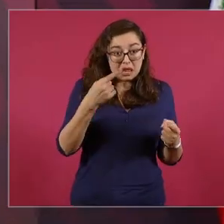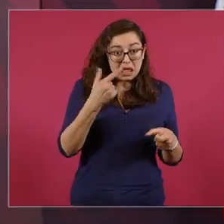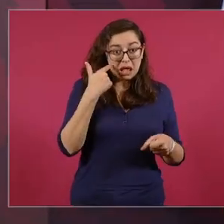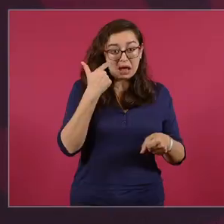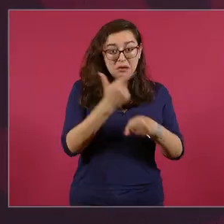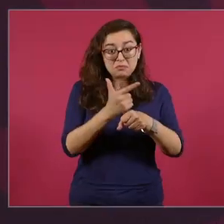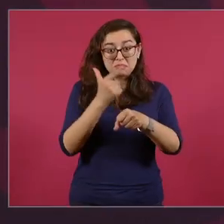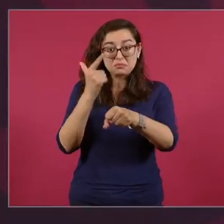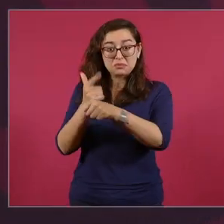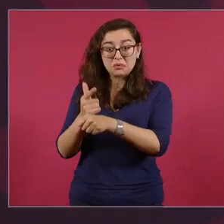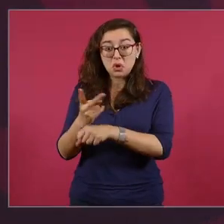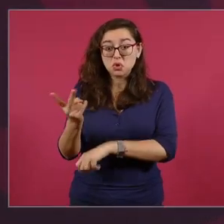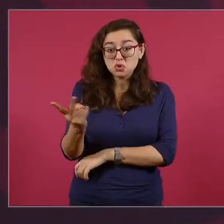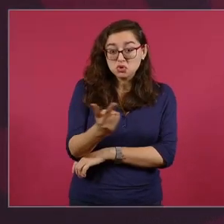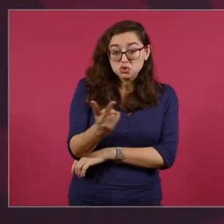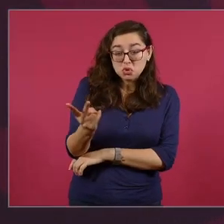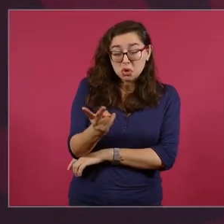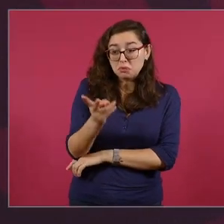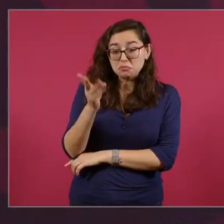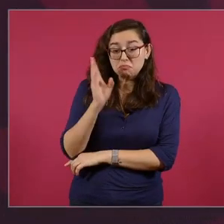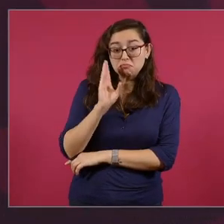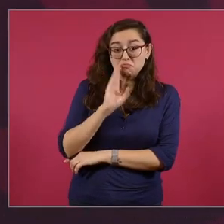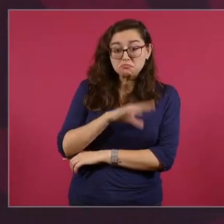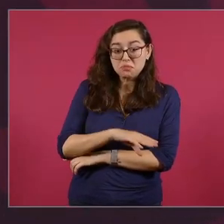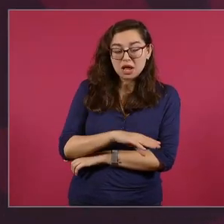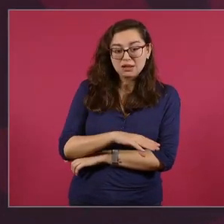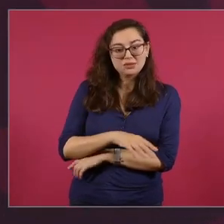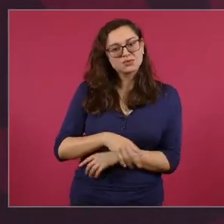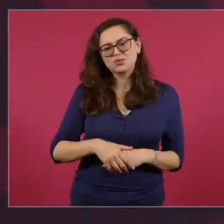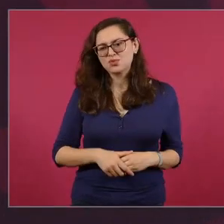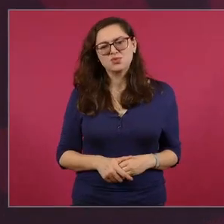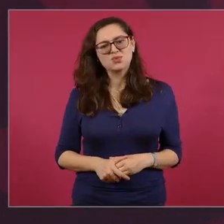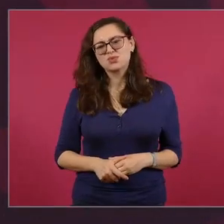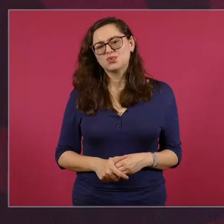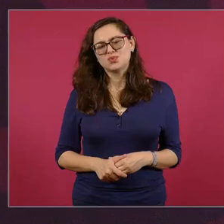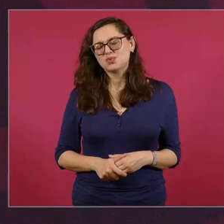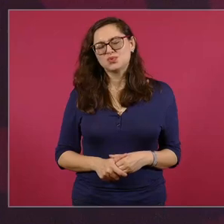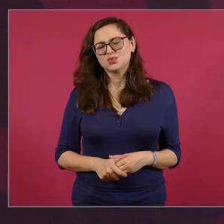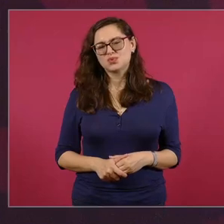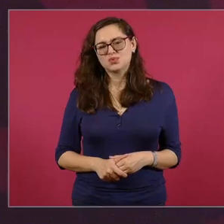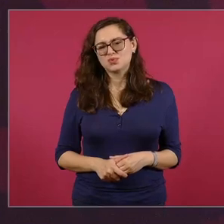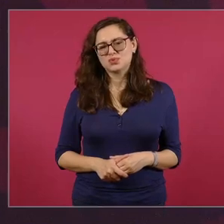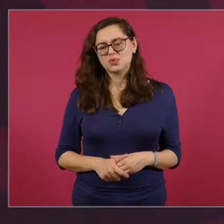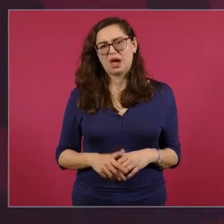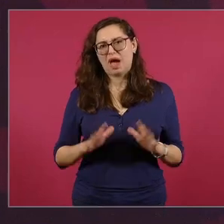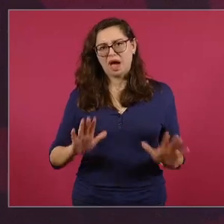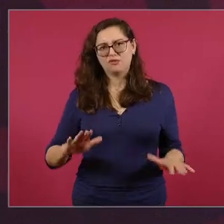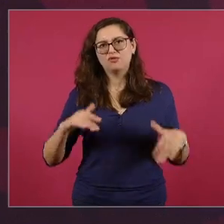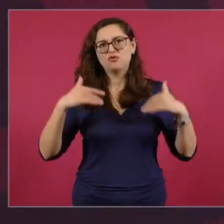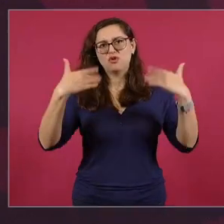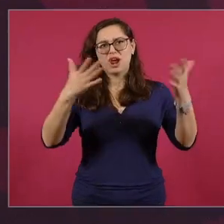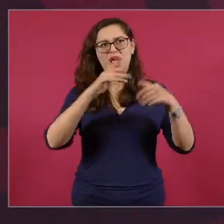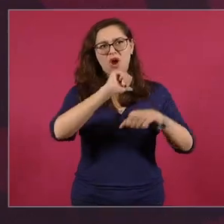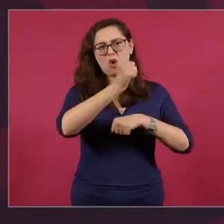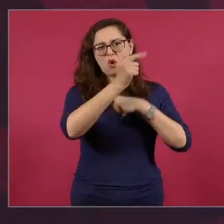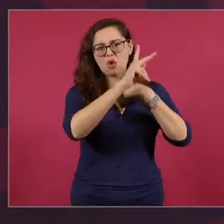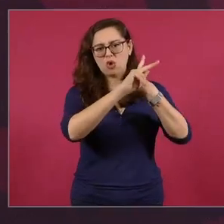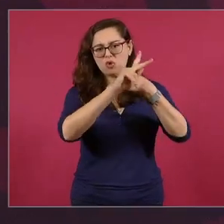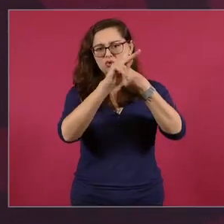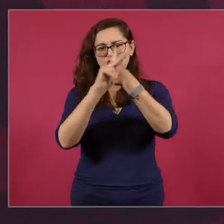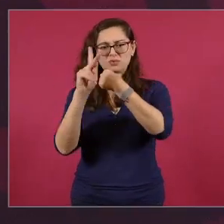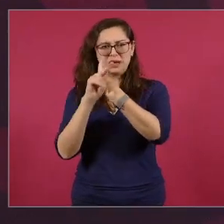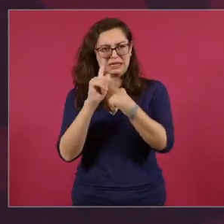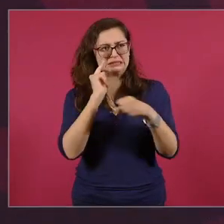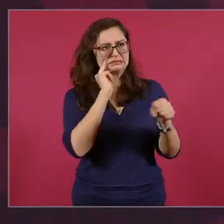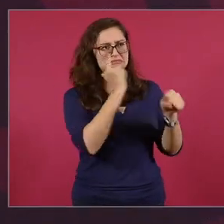fueran los únicos no en el extranjero porque no